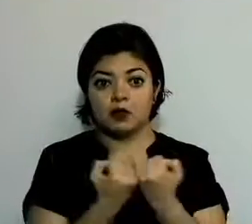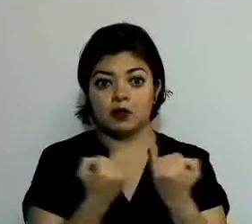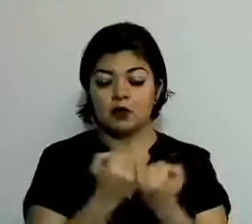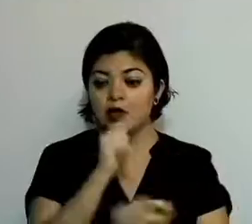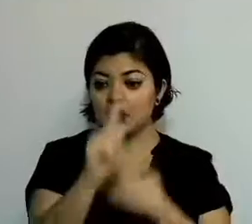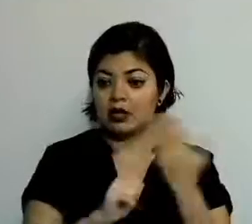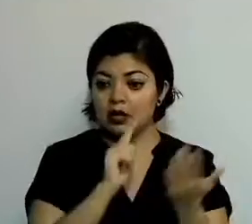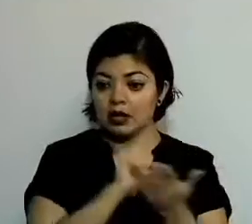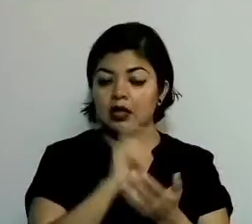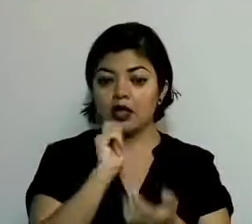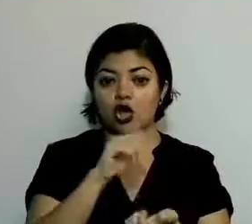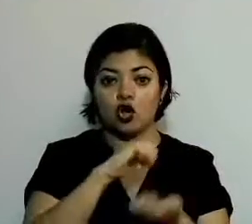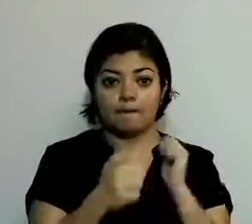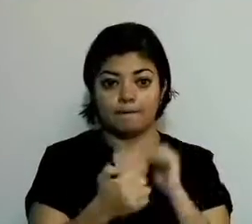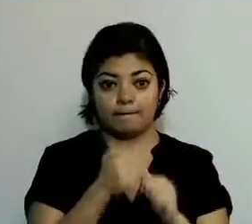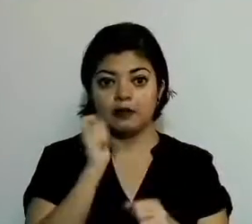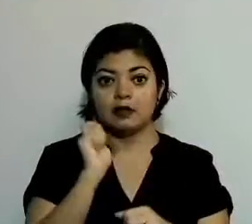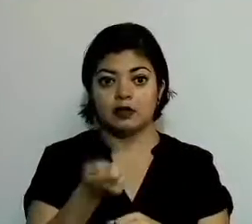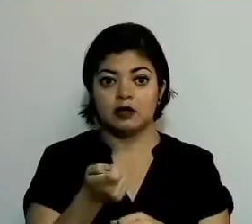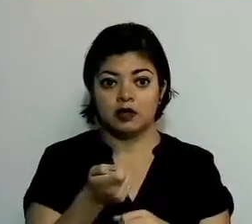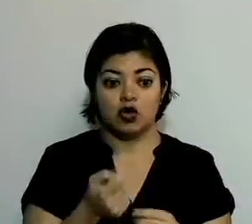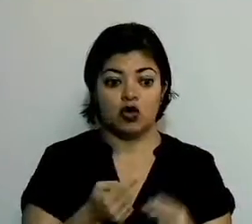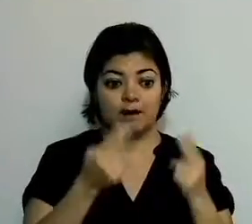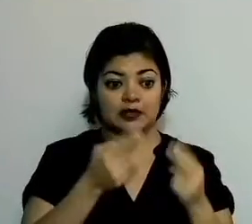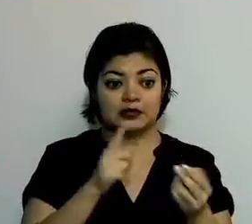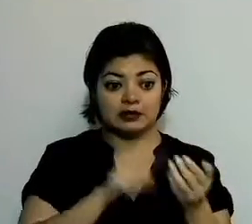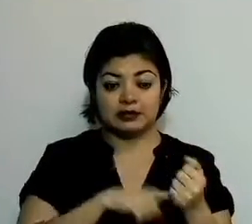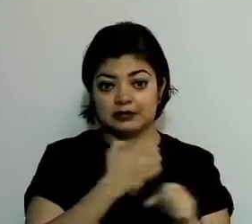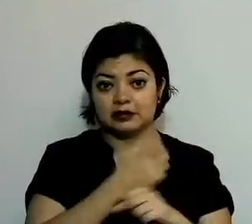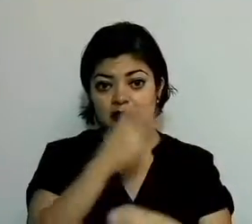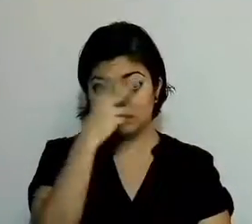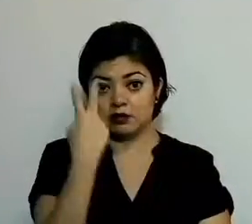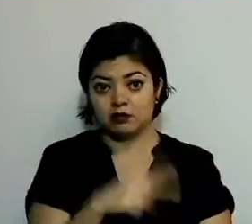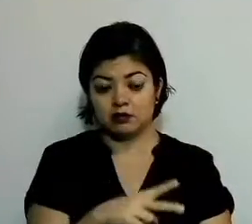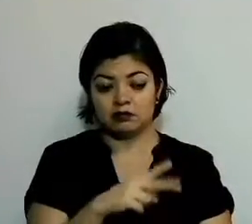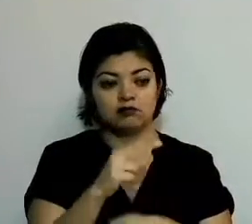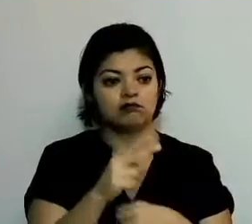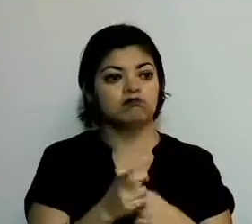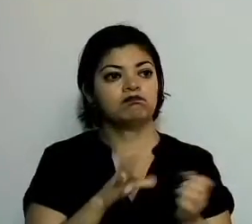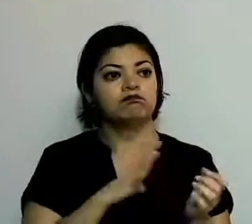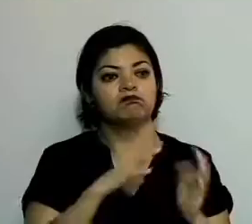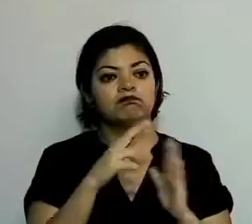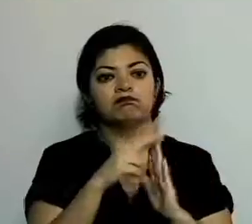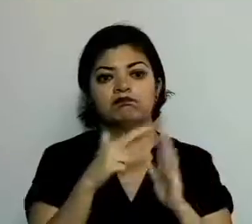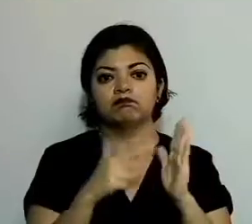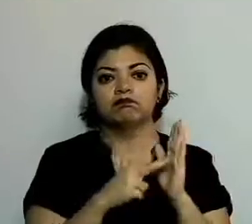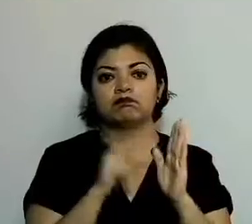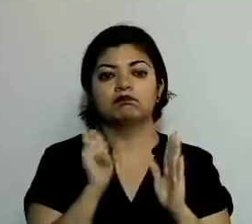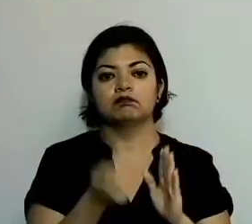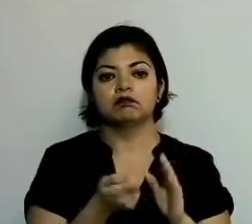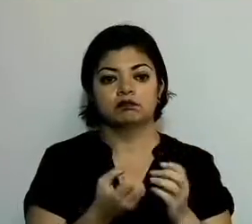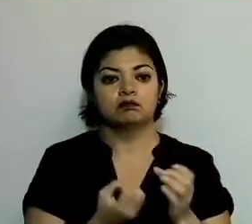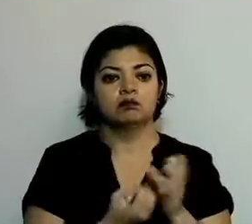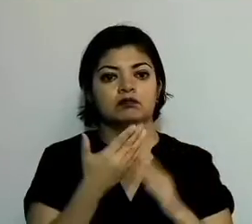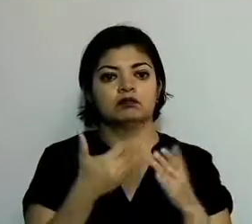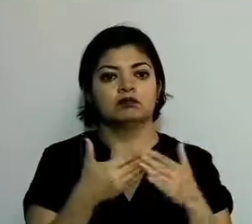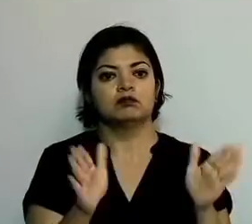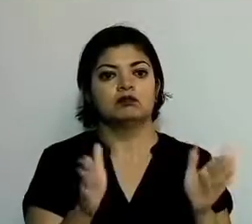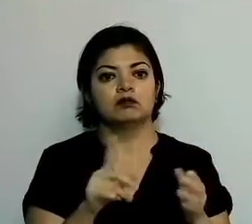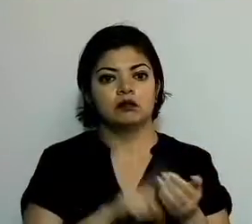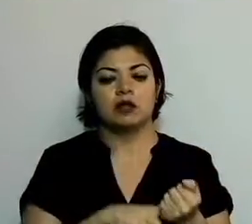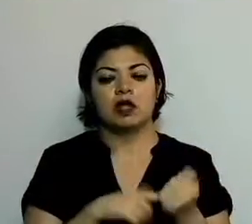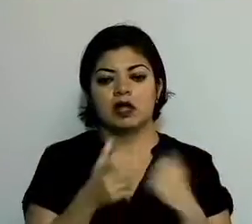Competitividad y Ordenamiento Comercial del Estado de México regula la apertura y el funcionamiento de las unidades